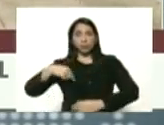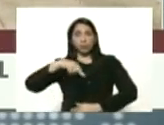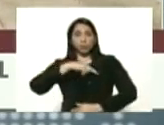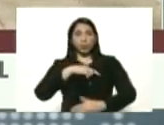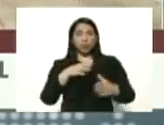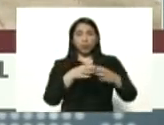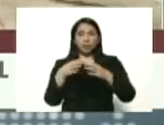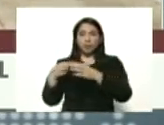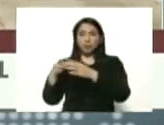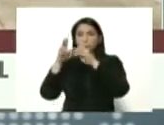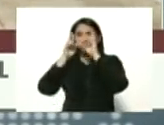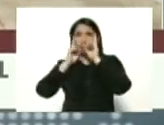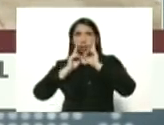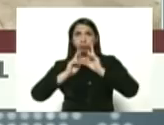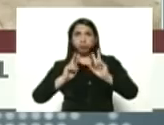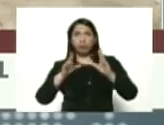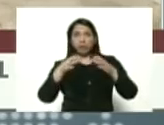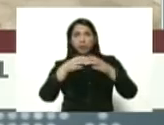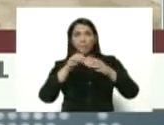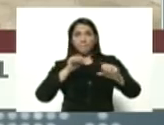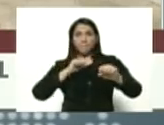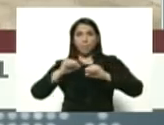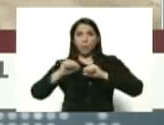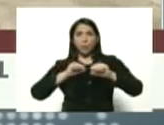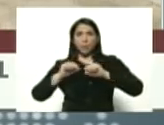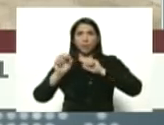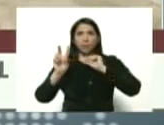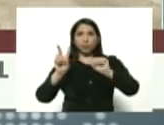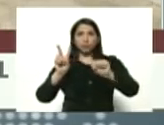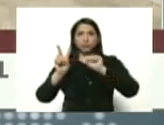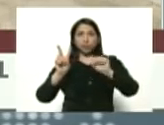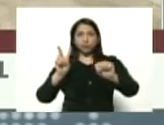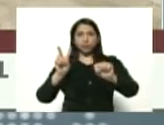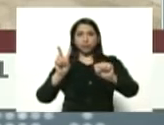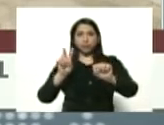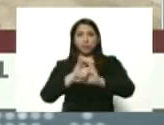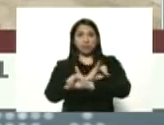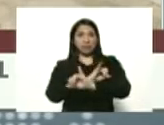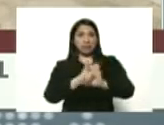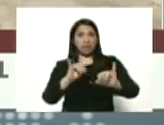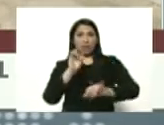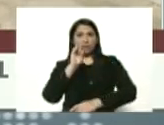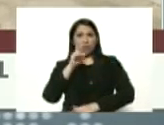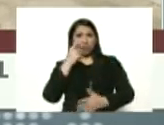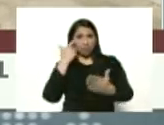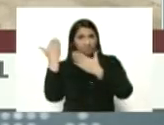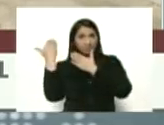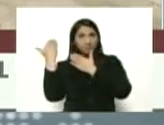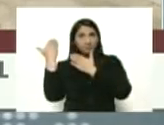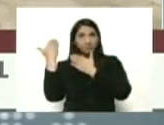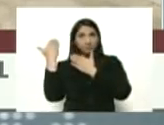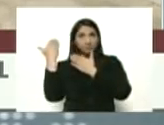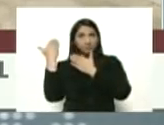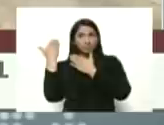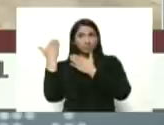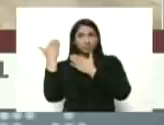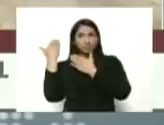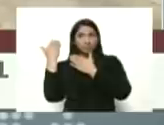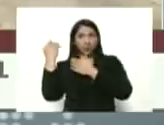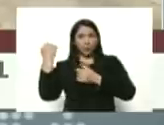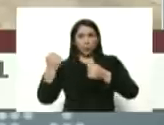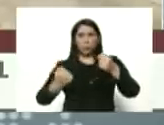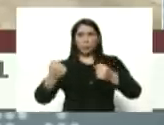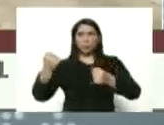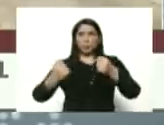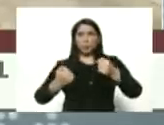sanitarios el equipo del movimiento Somos Venezuela están bueno ahí está viendo las imágenes presidente esa es la llegada de los